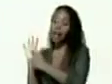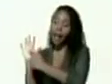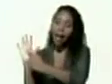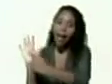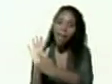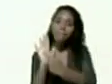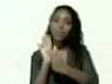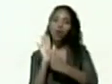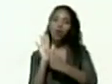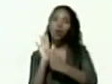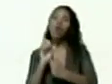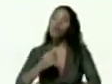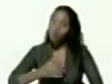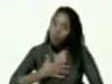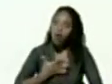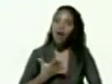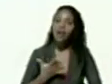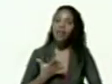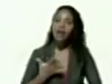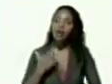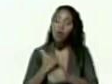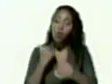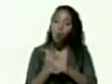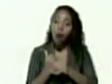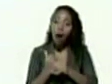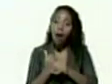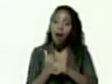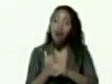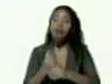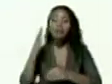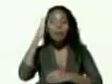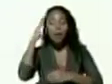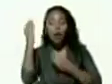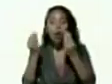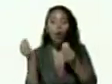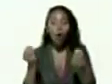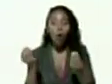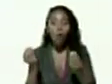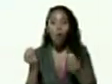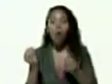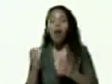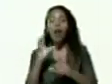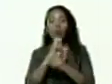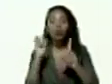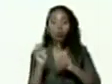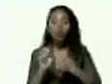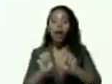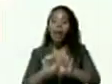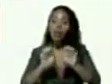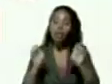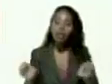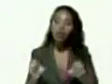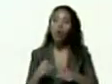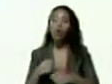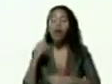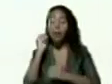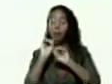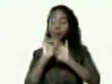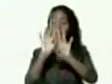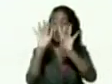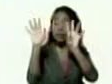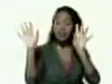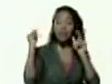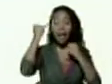y puedan estimular la cultura la educación el brillo de las ideas en el pueblo de Venezuela donde